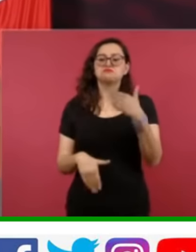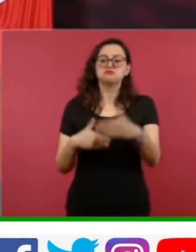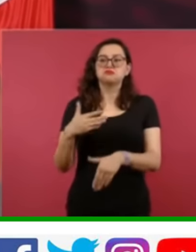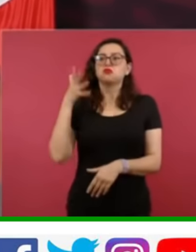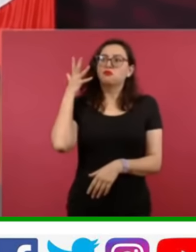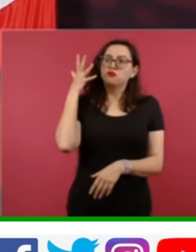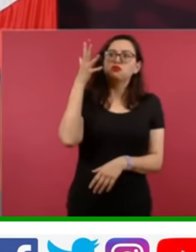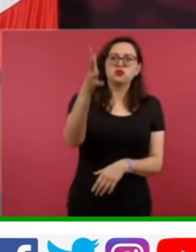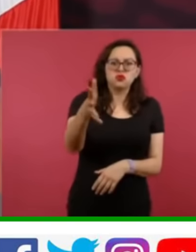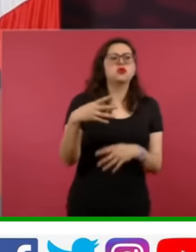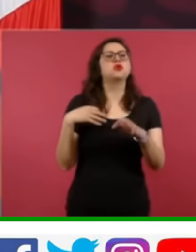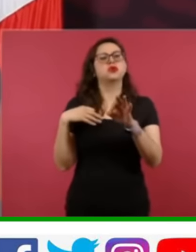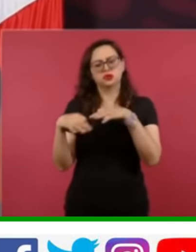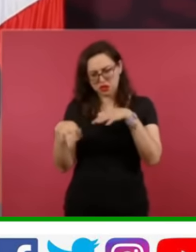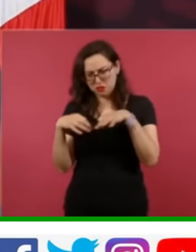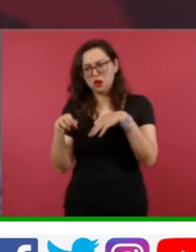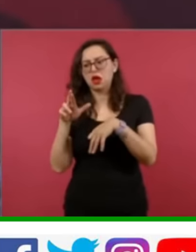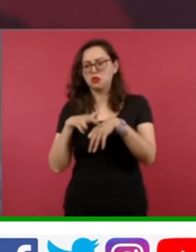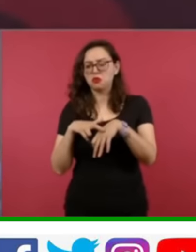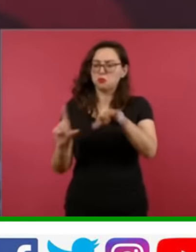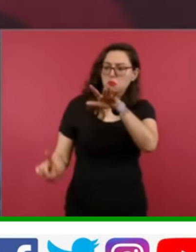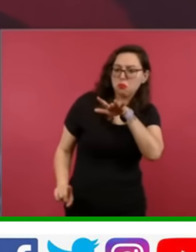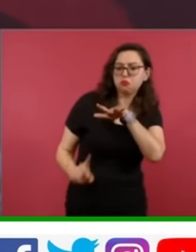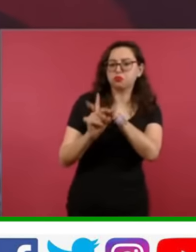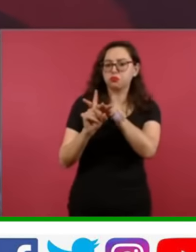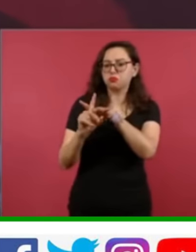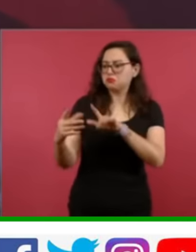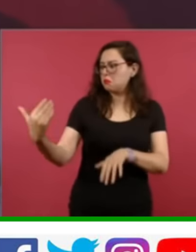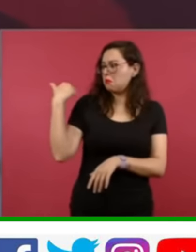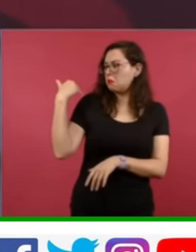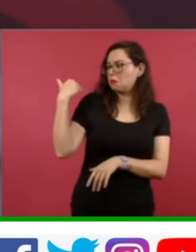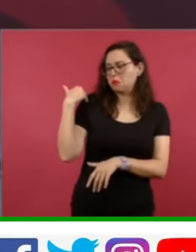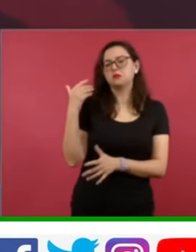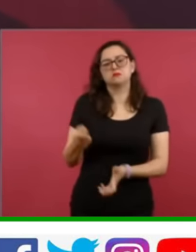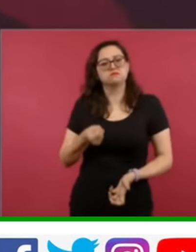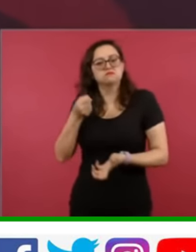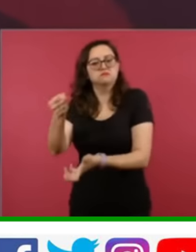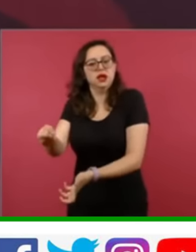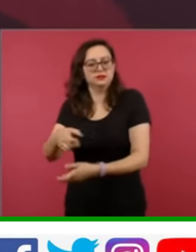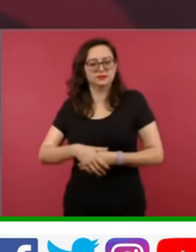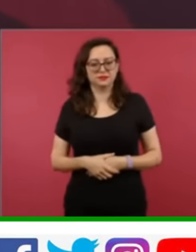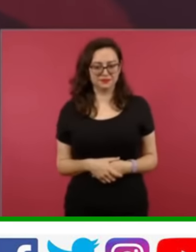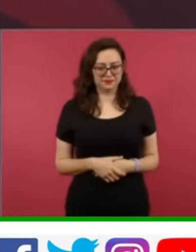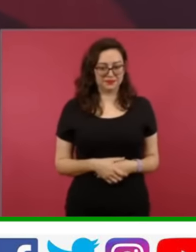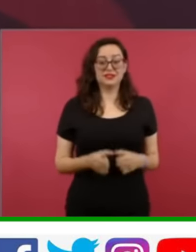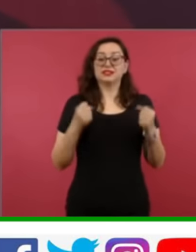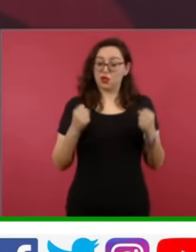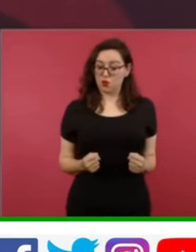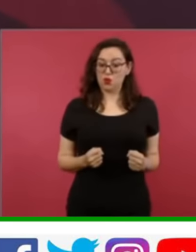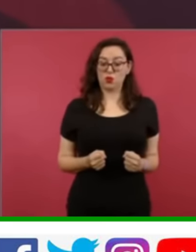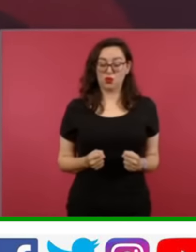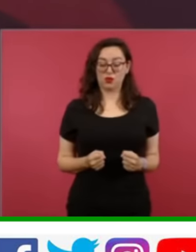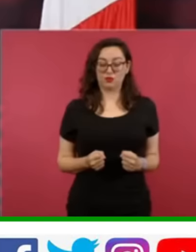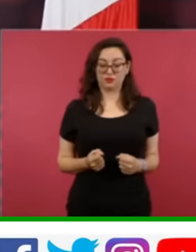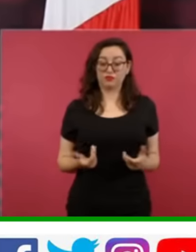trabajador reclama esa pensión, se le entregue. ¿Y qué es